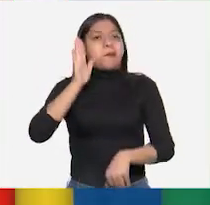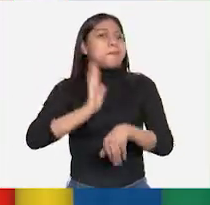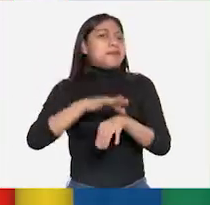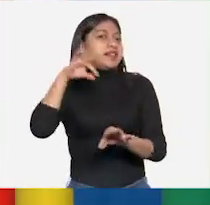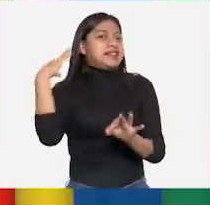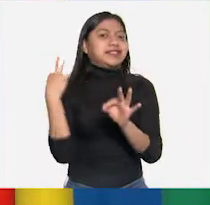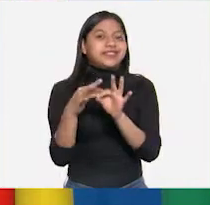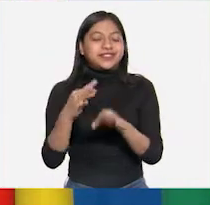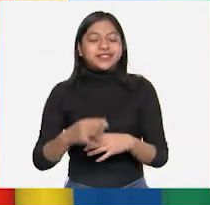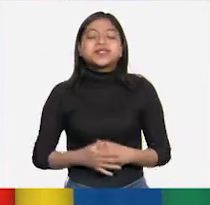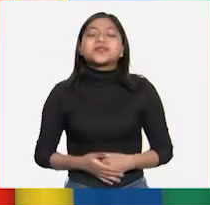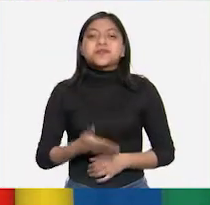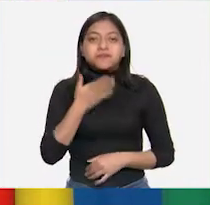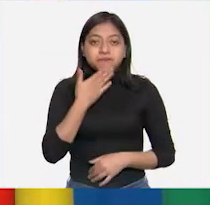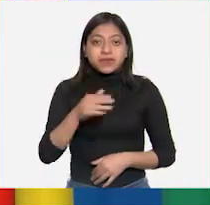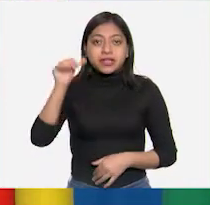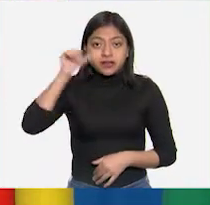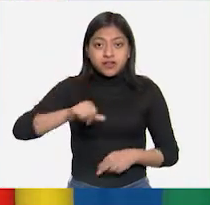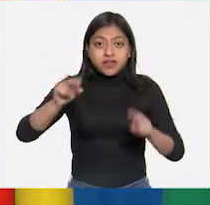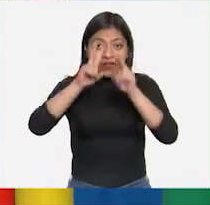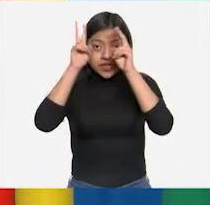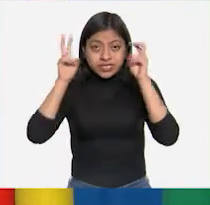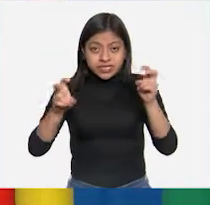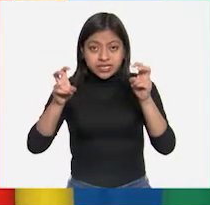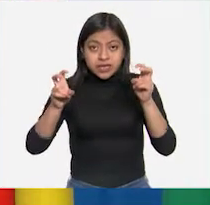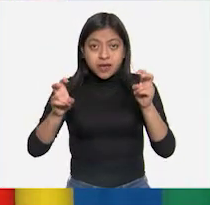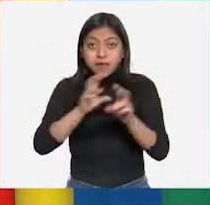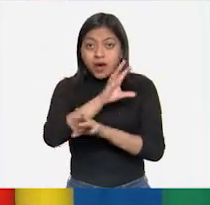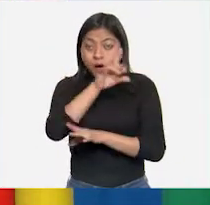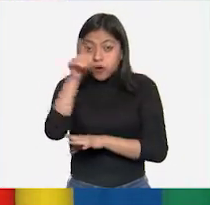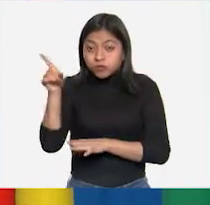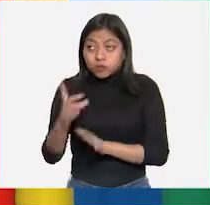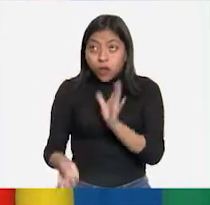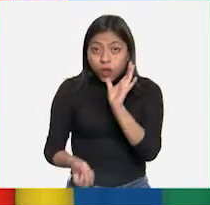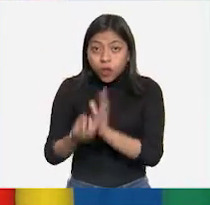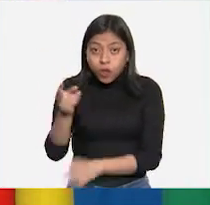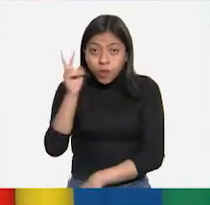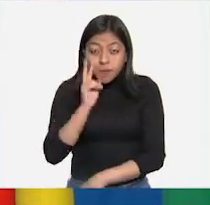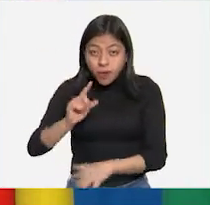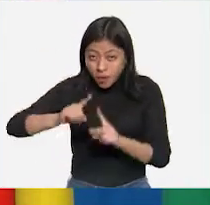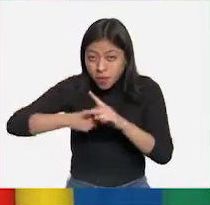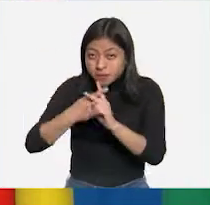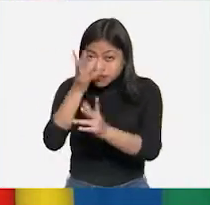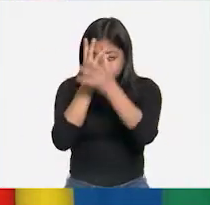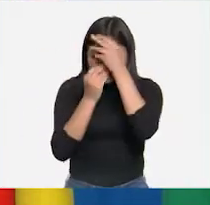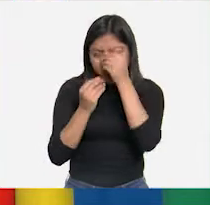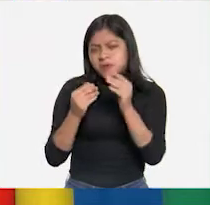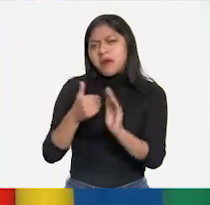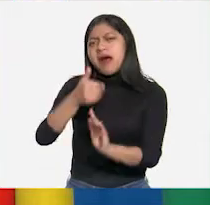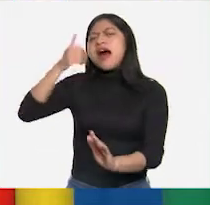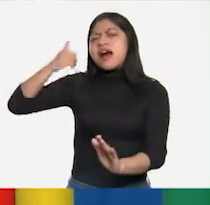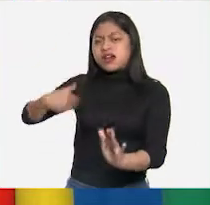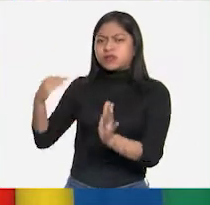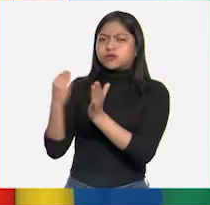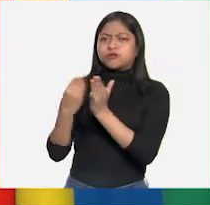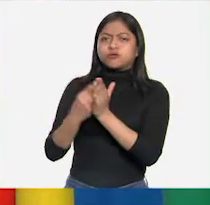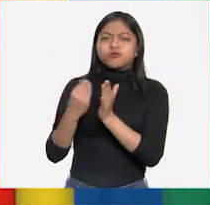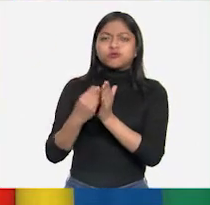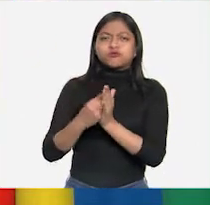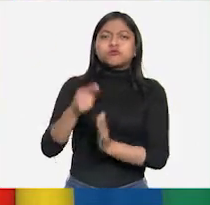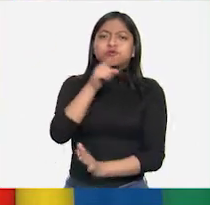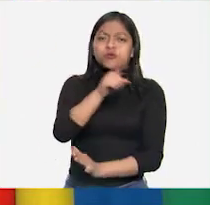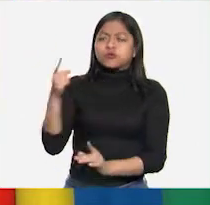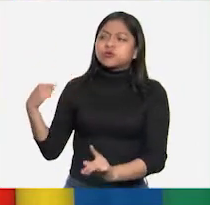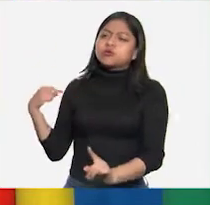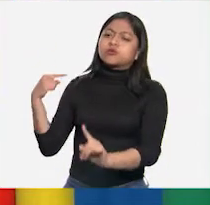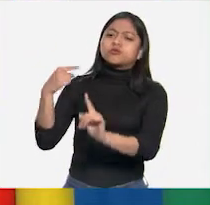hay que tener en cuenta que el tema no es completamente nuevo en esta clase de ciencias naturales porque ya lo han estudiado un